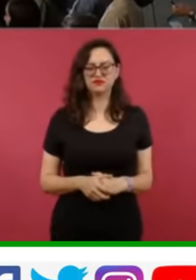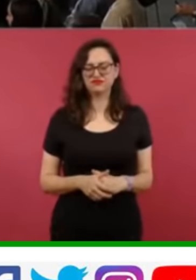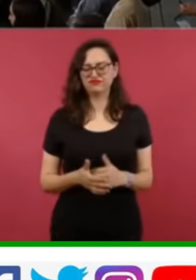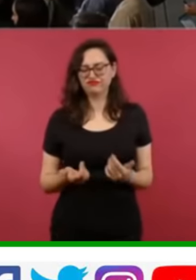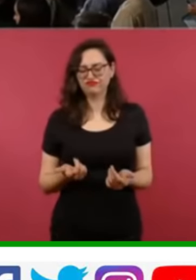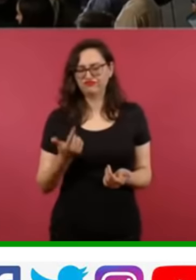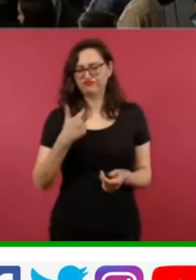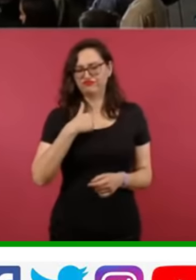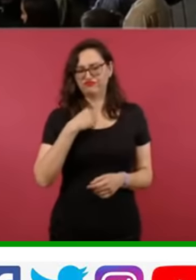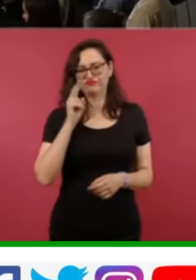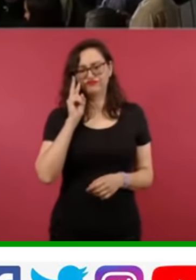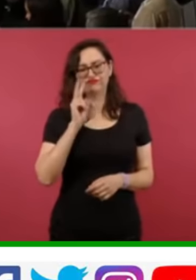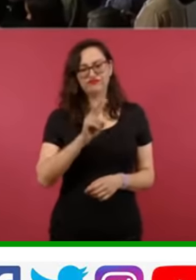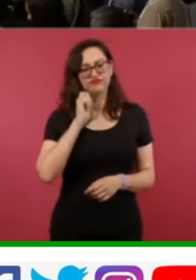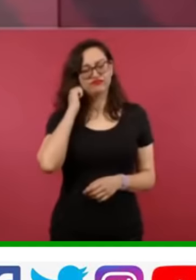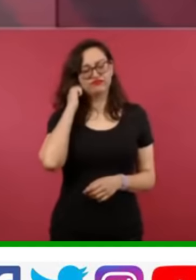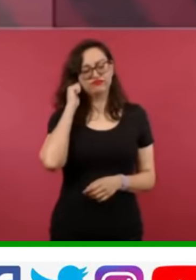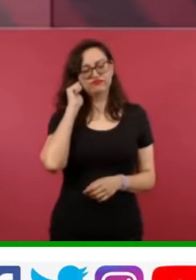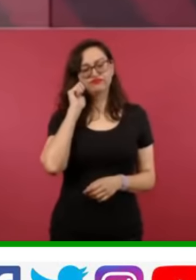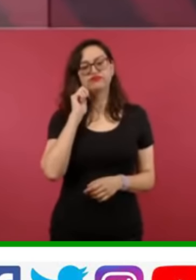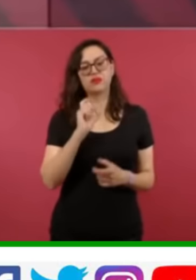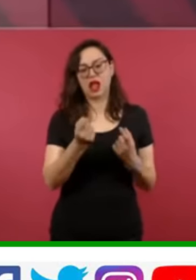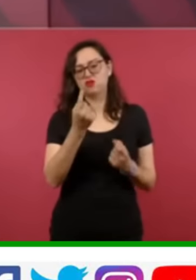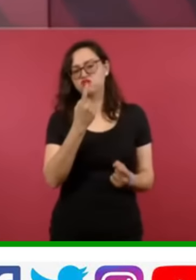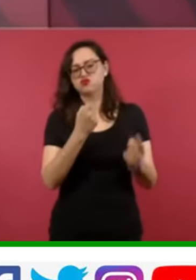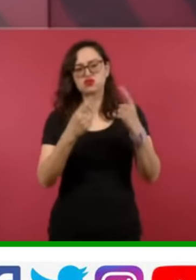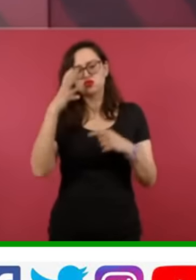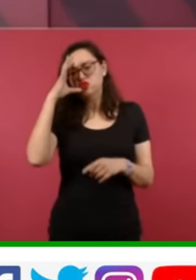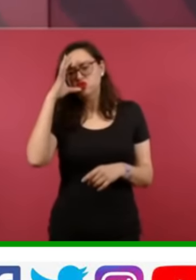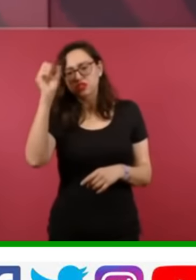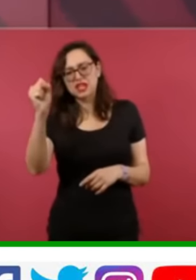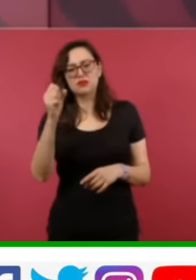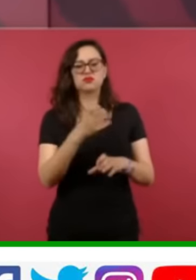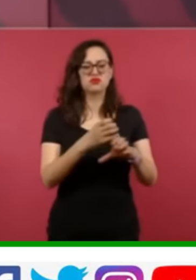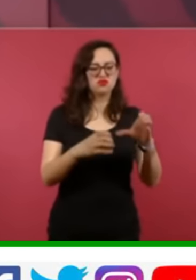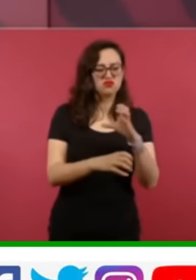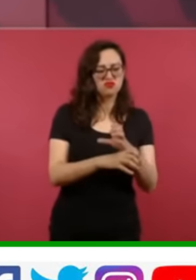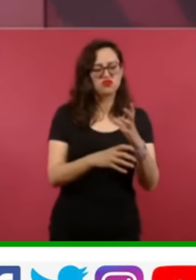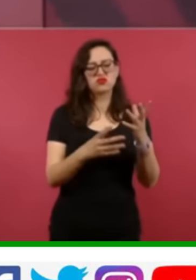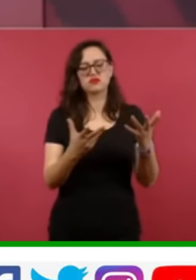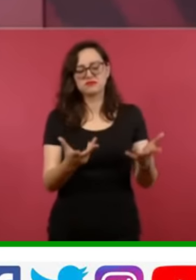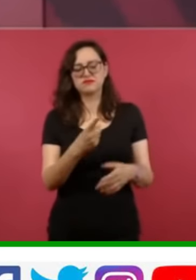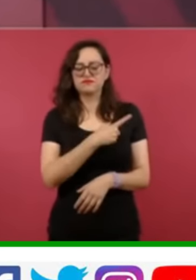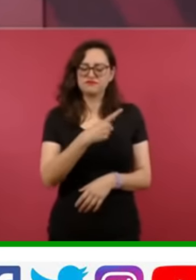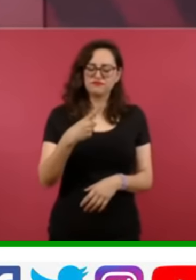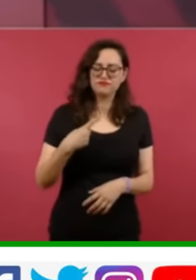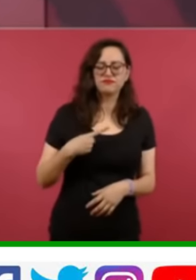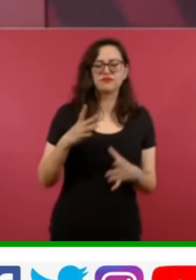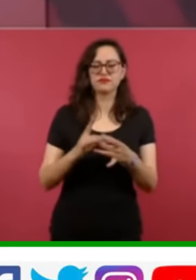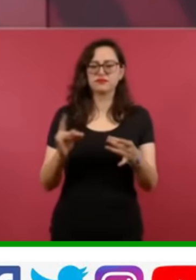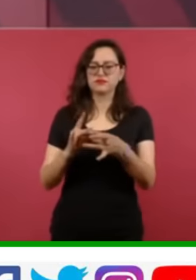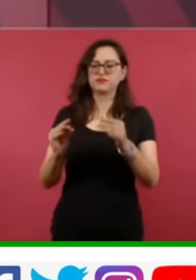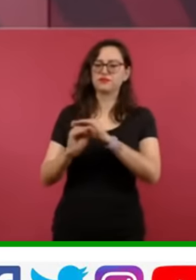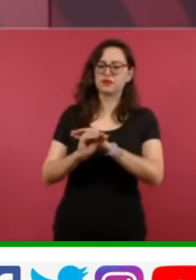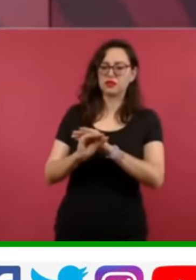se deben de aclarar esto de que no prescribe el